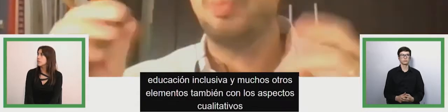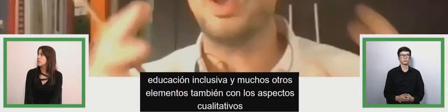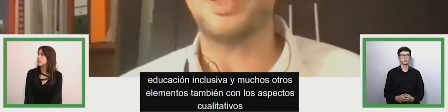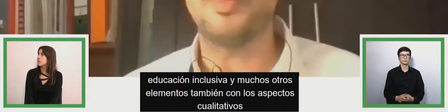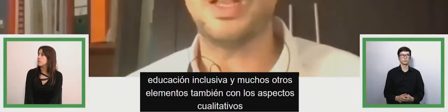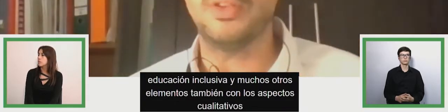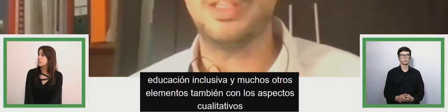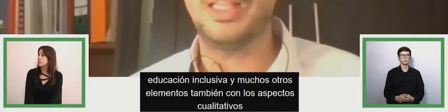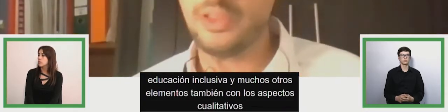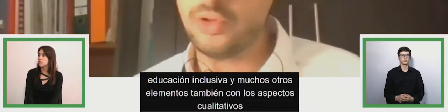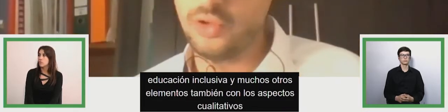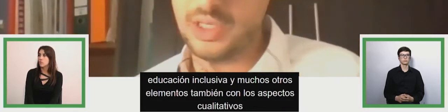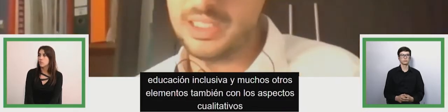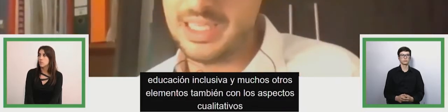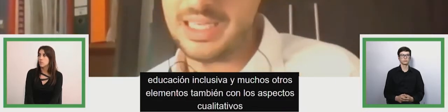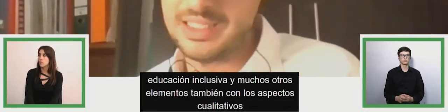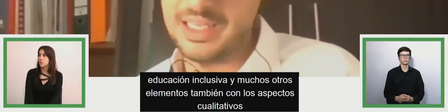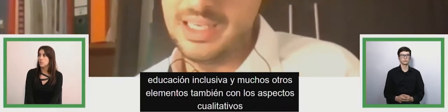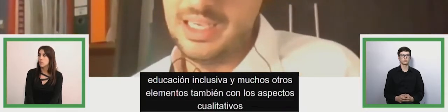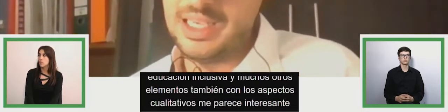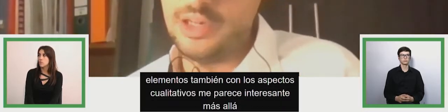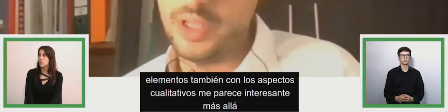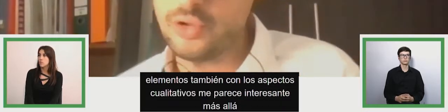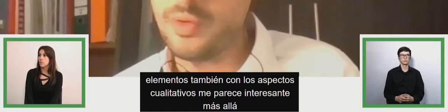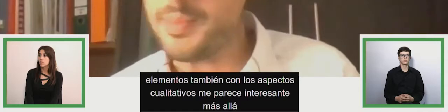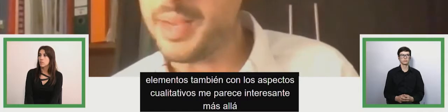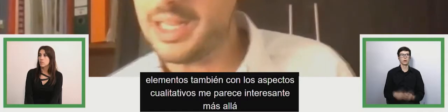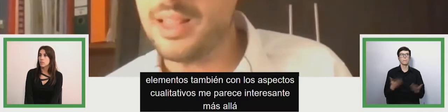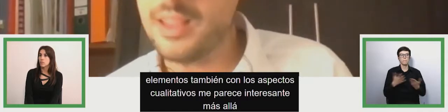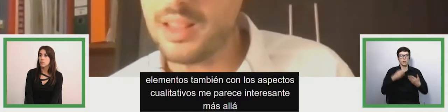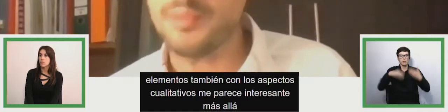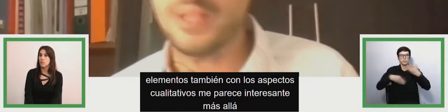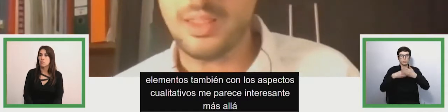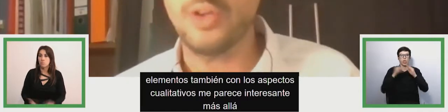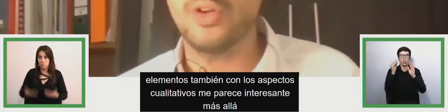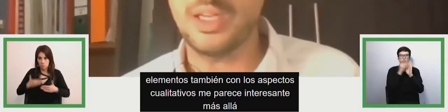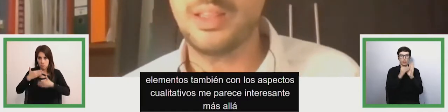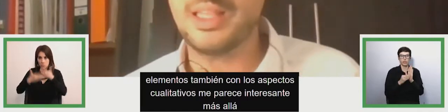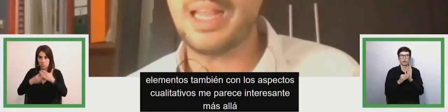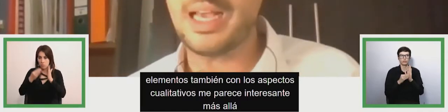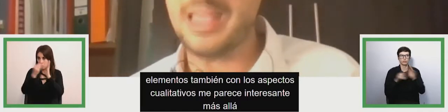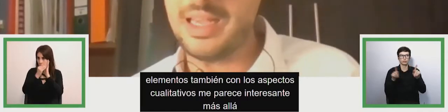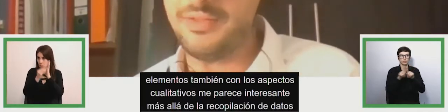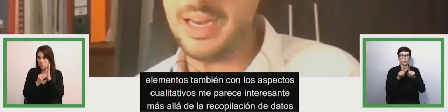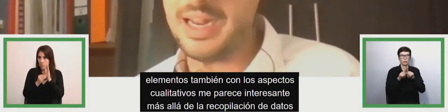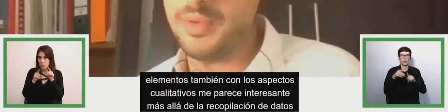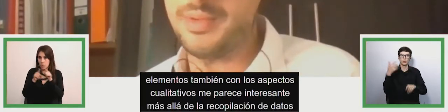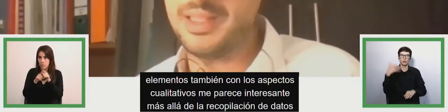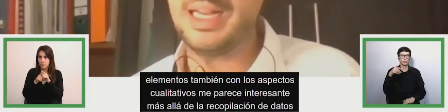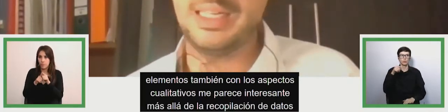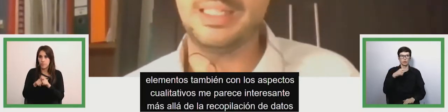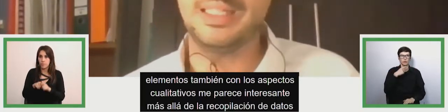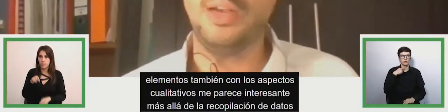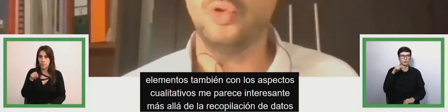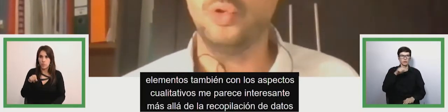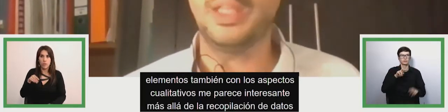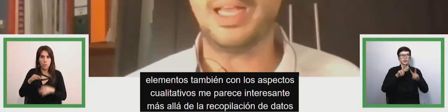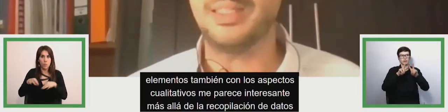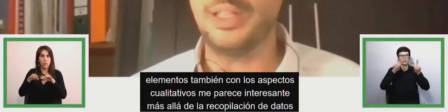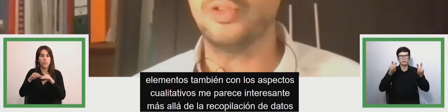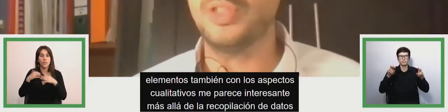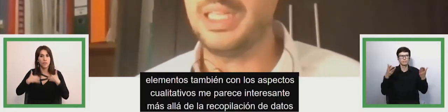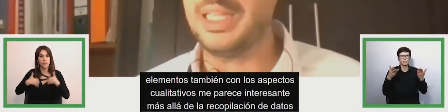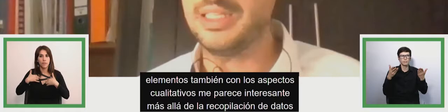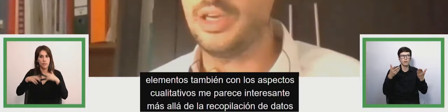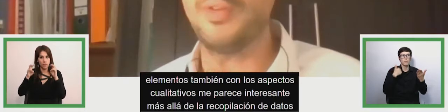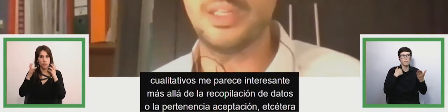going to go beyond the recopilation of data. La partenencia, aceptación, etcétera. Y al final, obviamente, la necesidad de consultar a